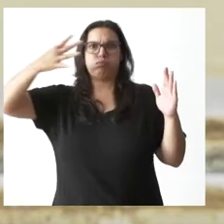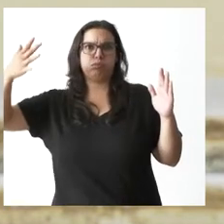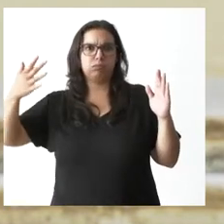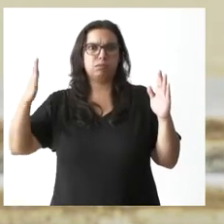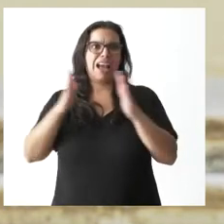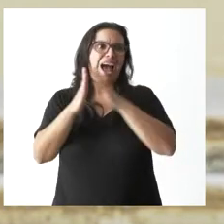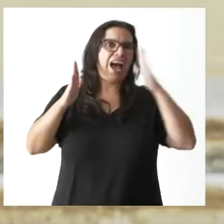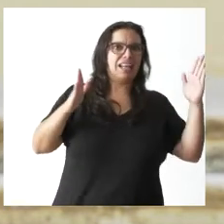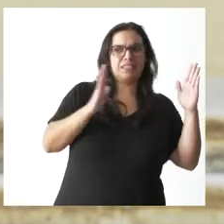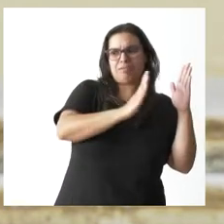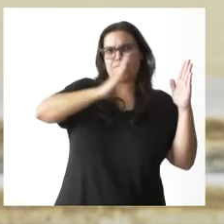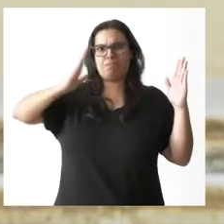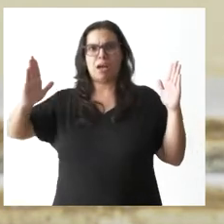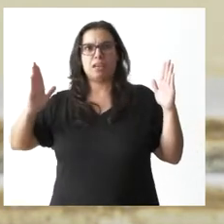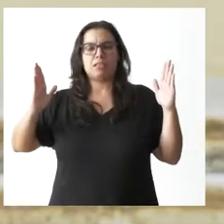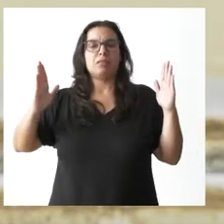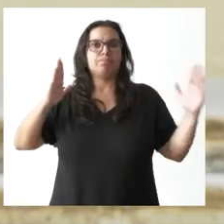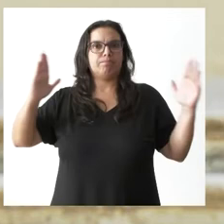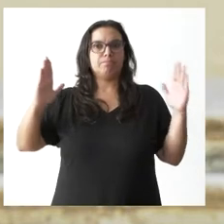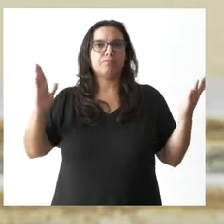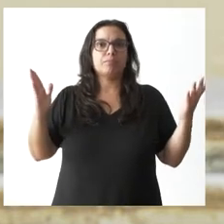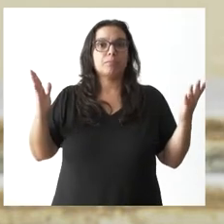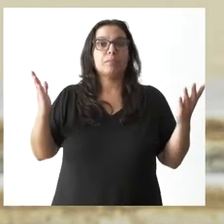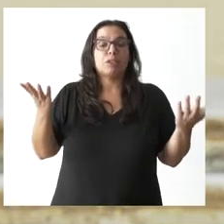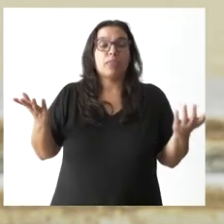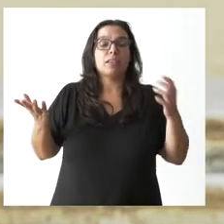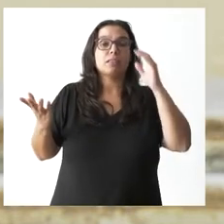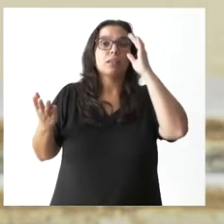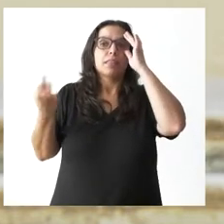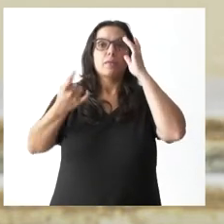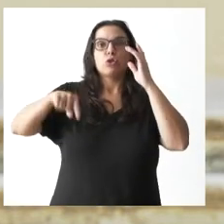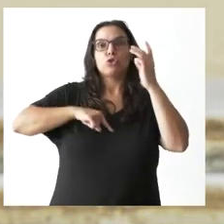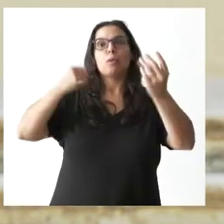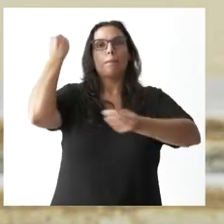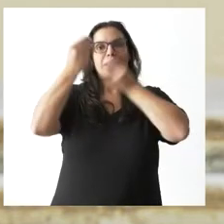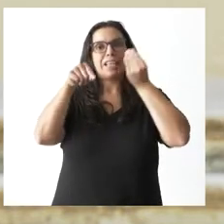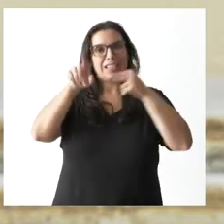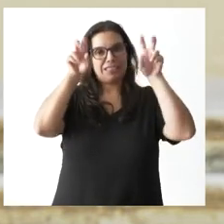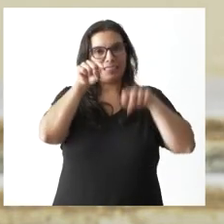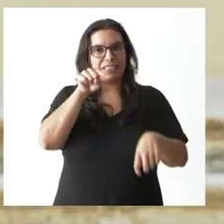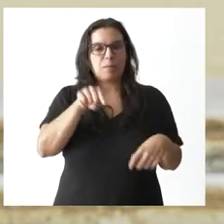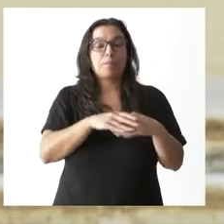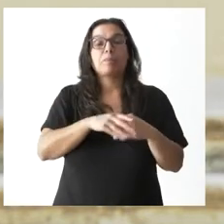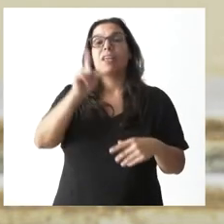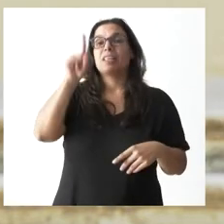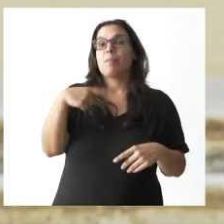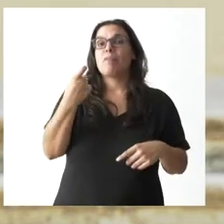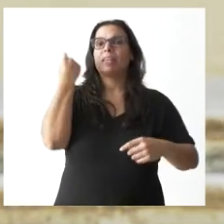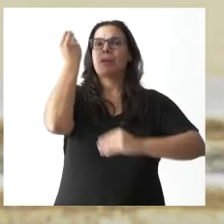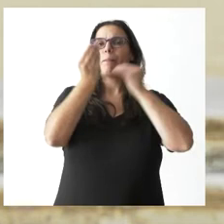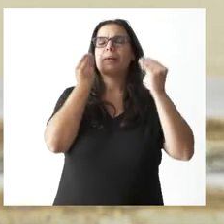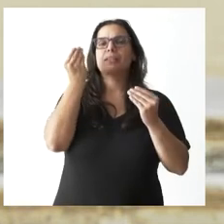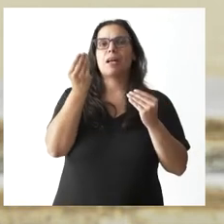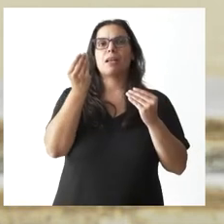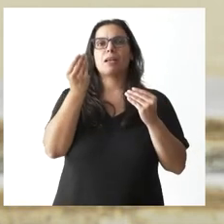antes, acaban después. Eso ya lo dijimos. Tendremos que reflexionar sobre eso. Tendremos que reflexionar sobre cómo mejorar